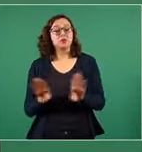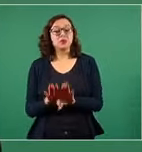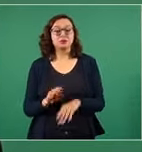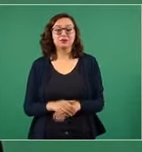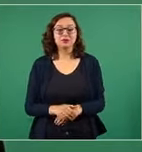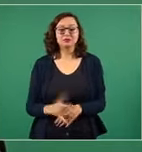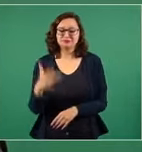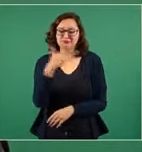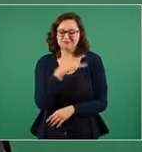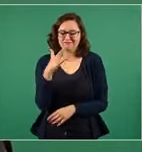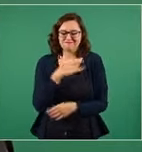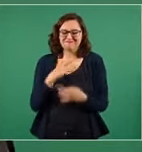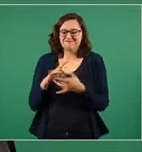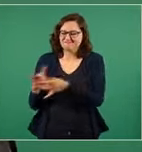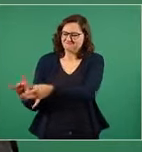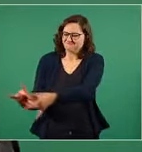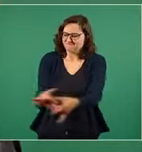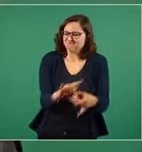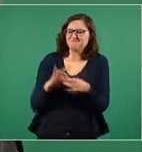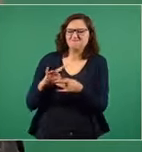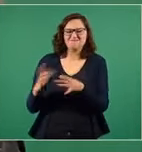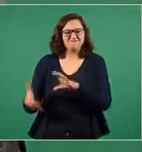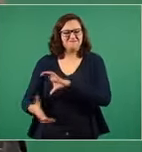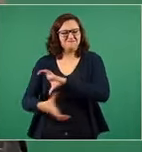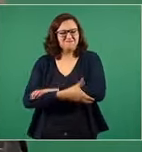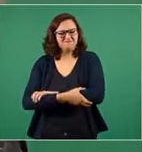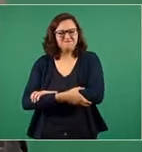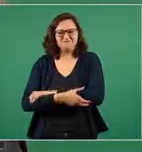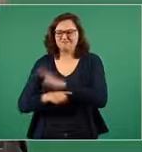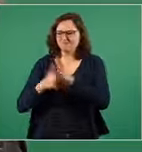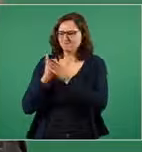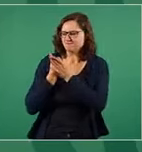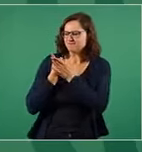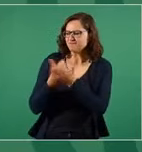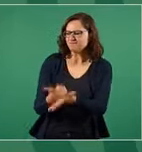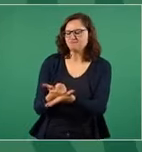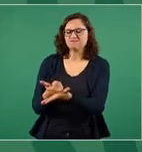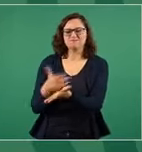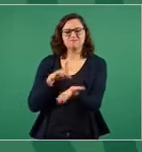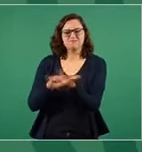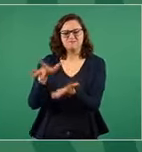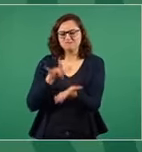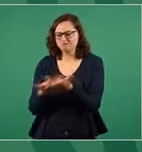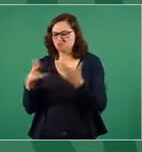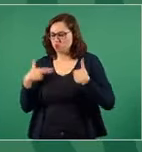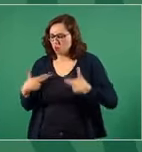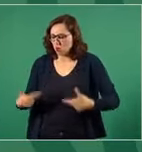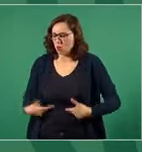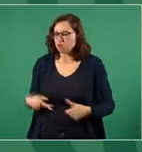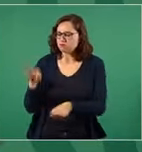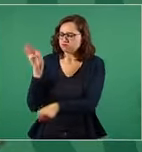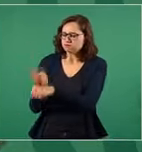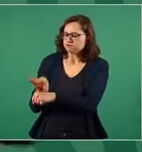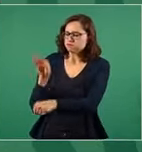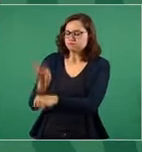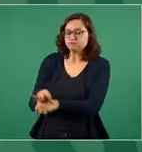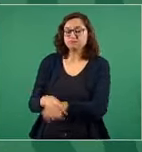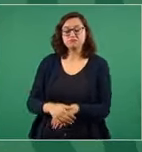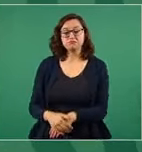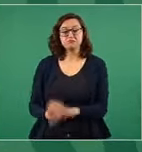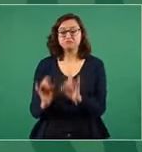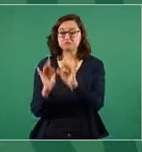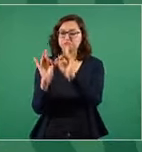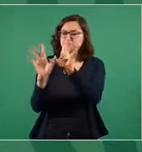Solidaria, fraterna, humanista, se muere alguien y no tienen para el entierro y